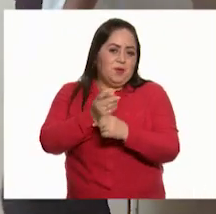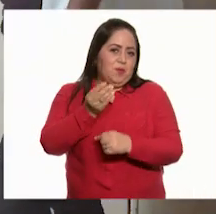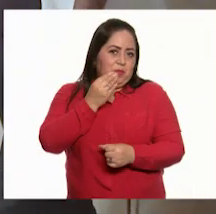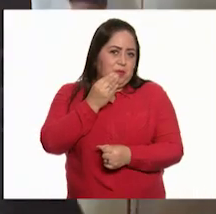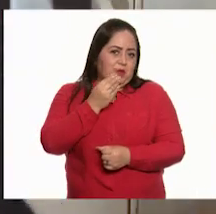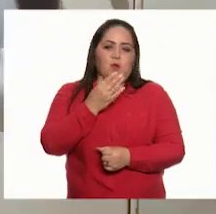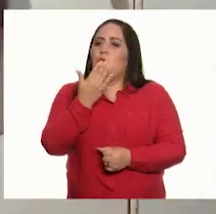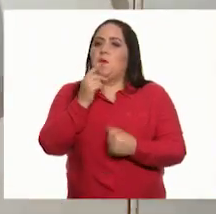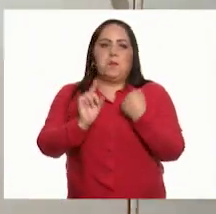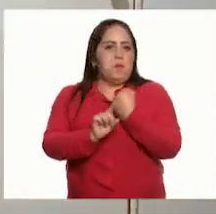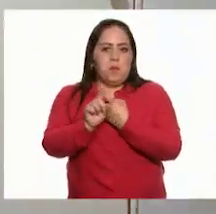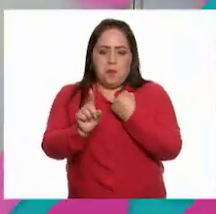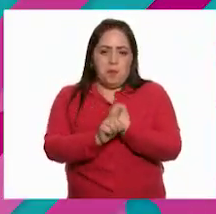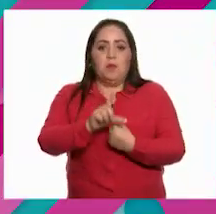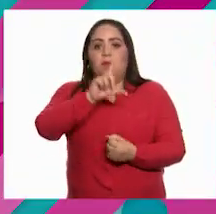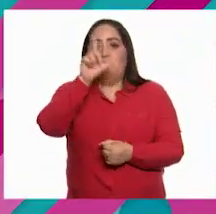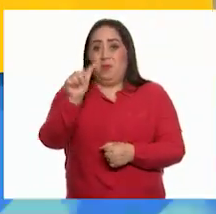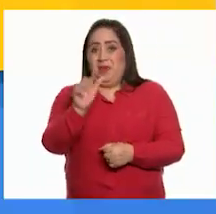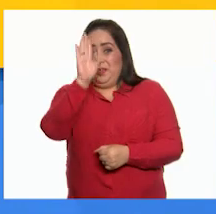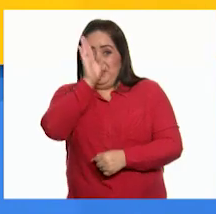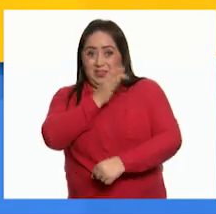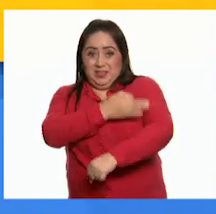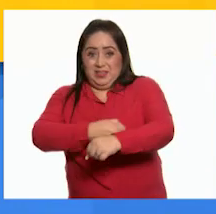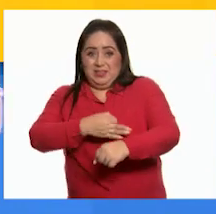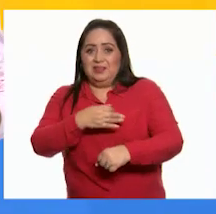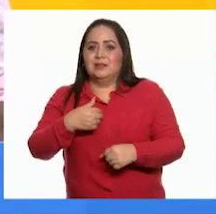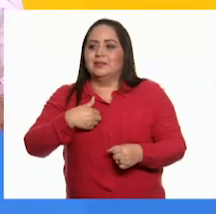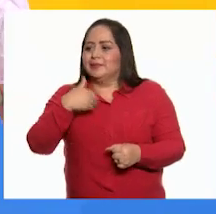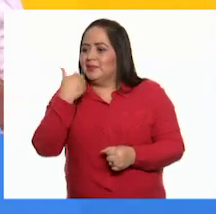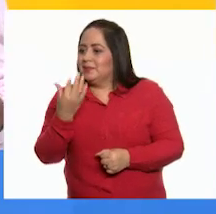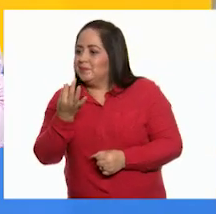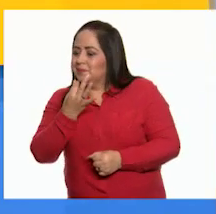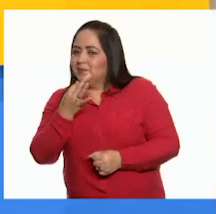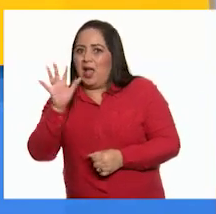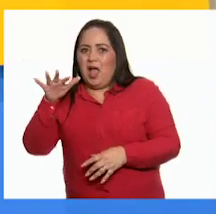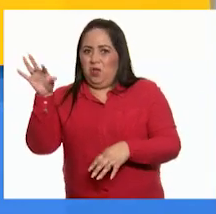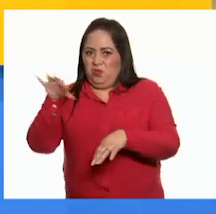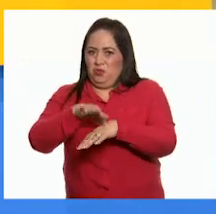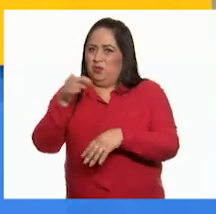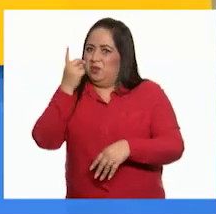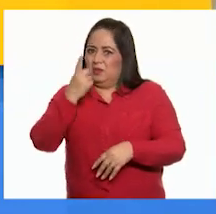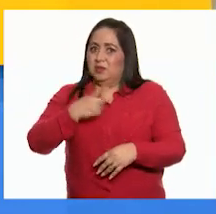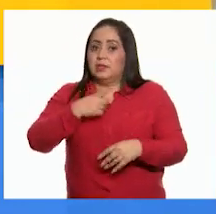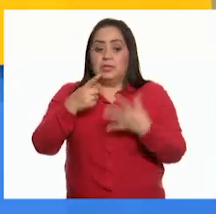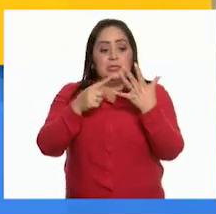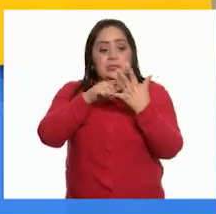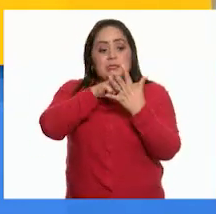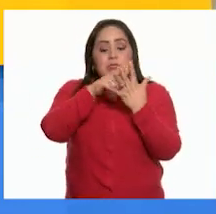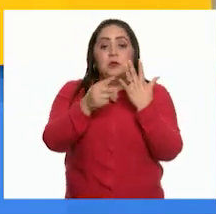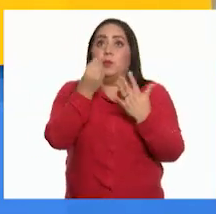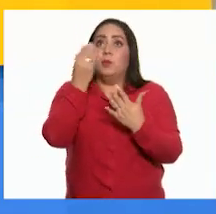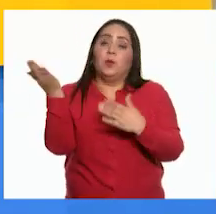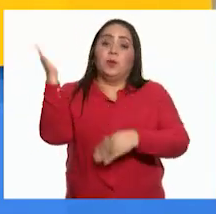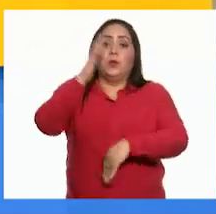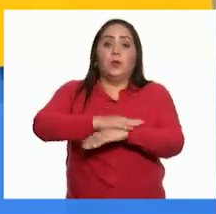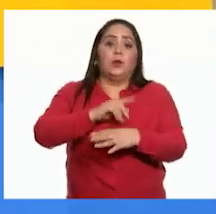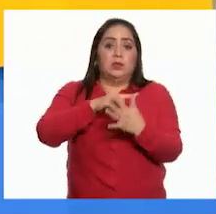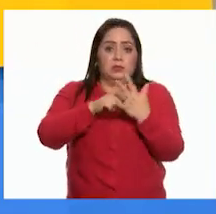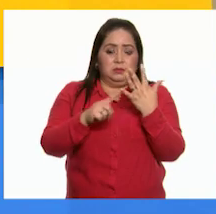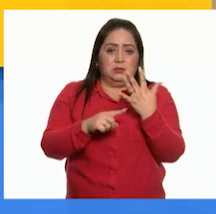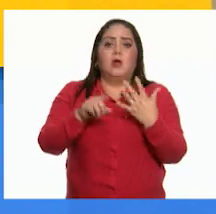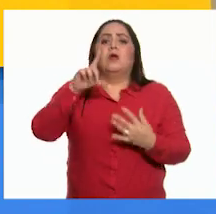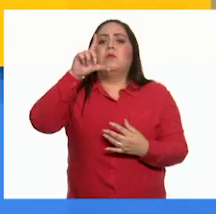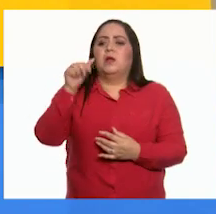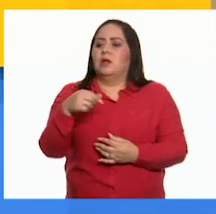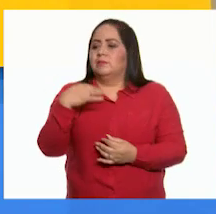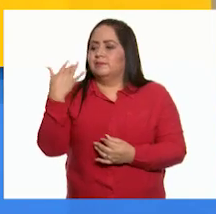sin problemas. A media tarde, buscaba alguna colación, como lo indicó el médico, para tener cinco alimentos al día. Encontré una